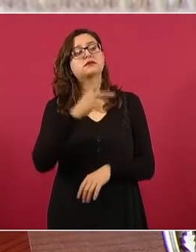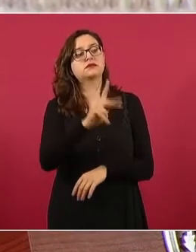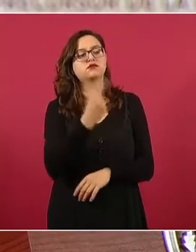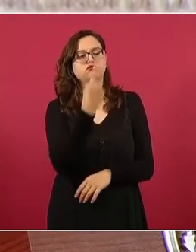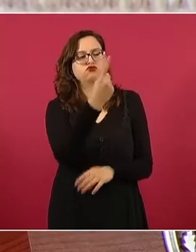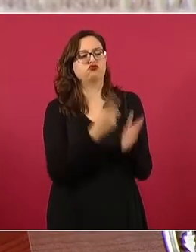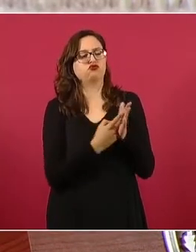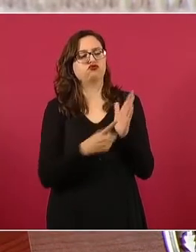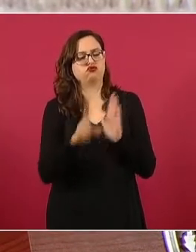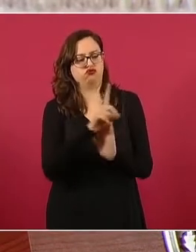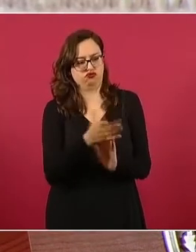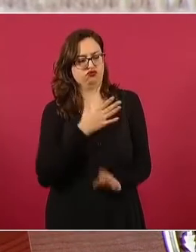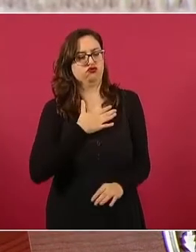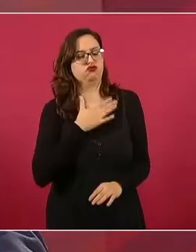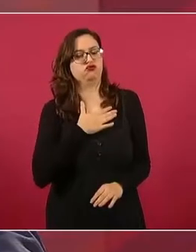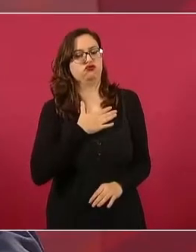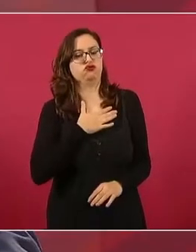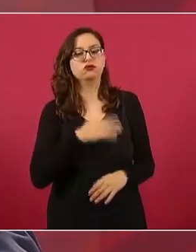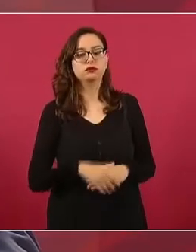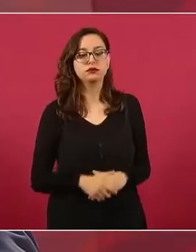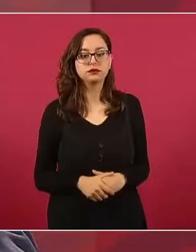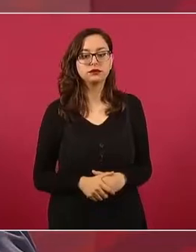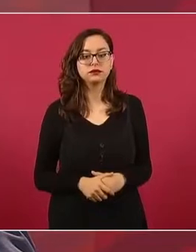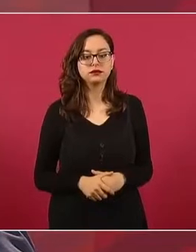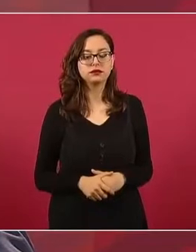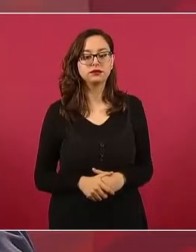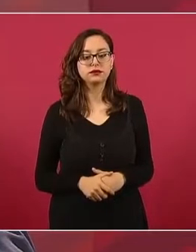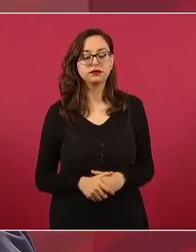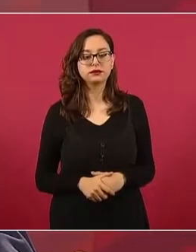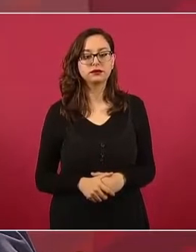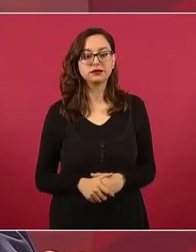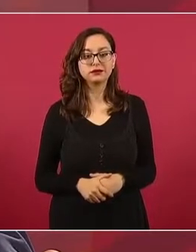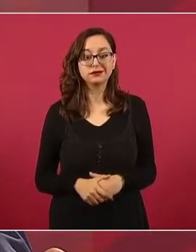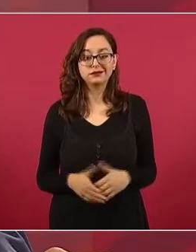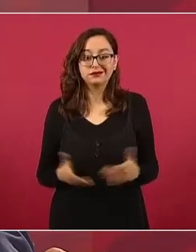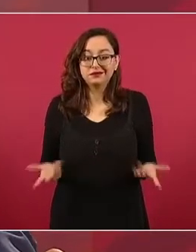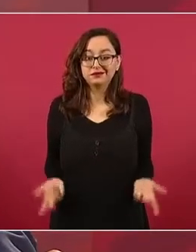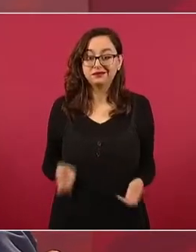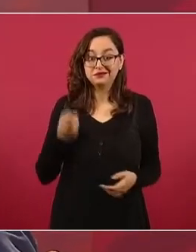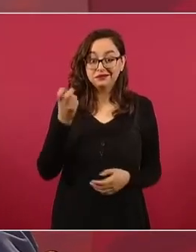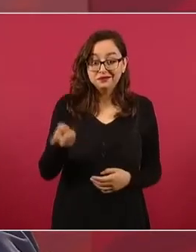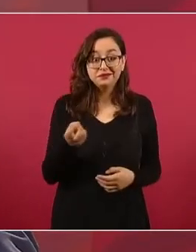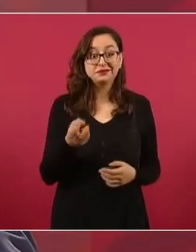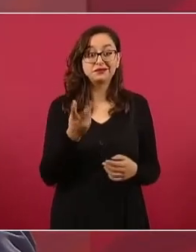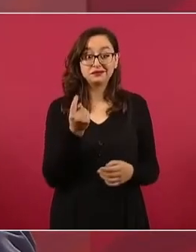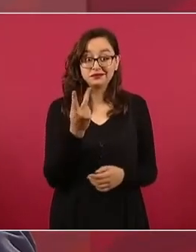Nada más que eso casi no se sabe.